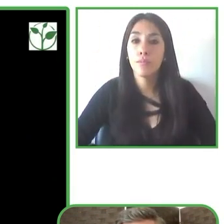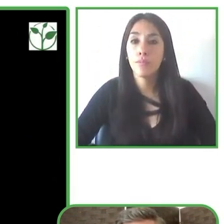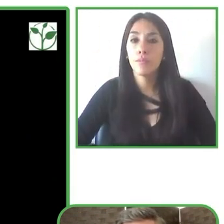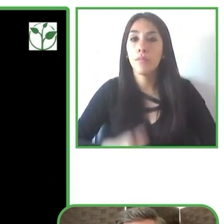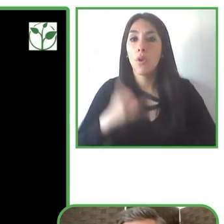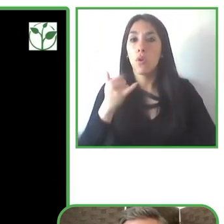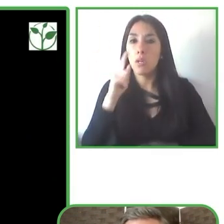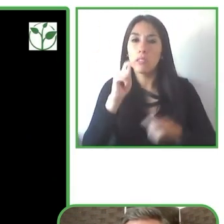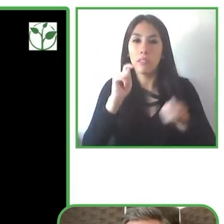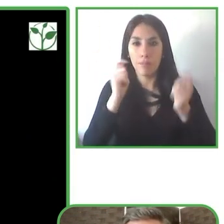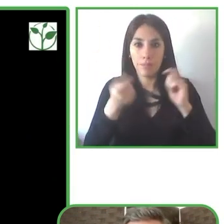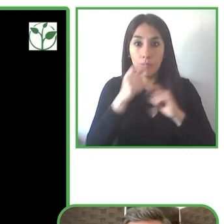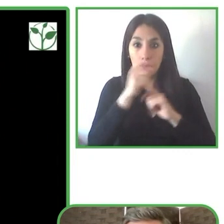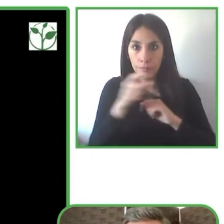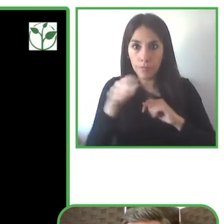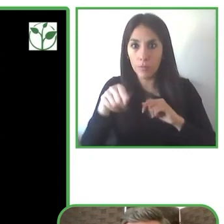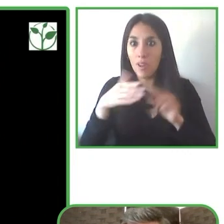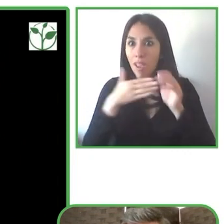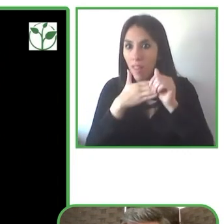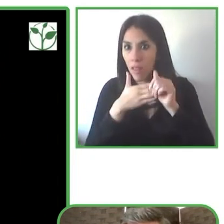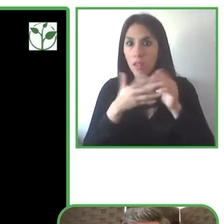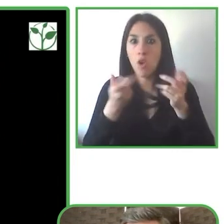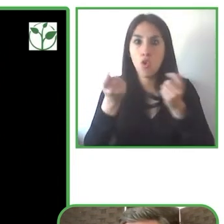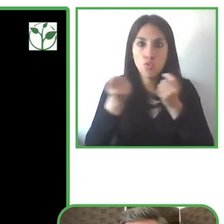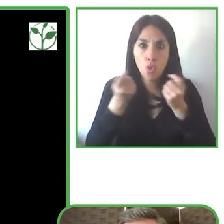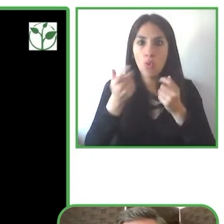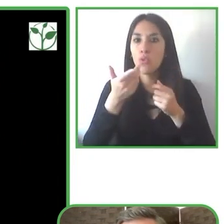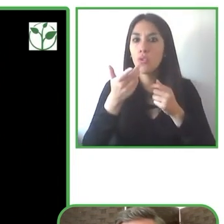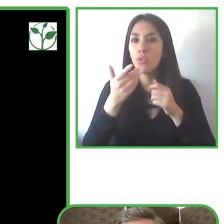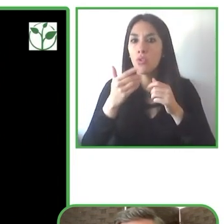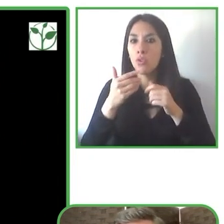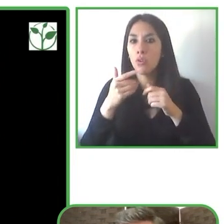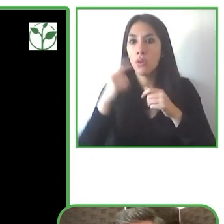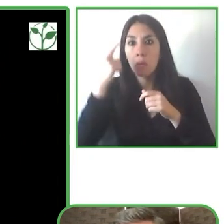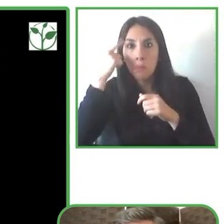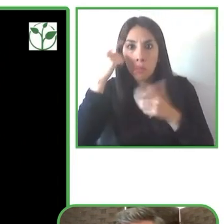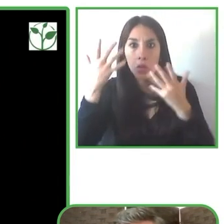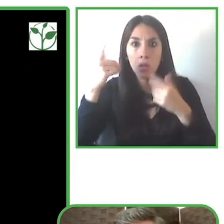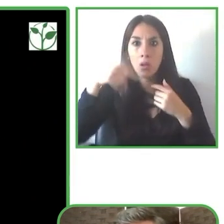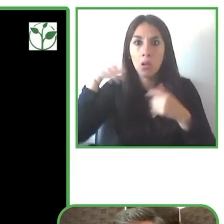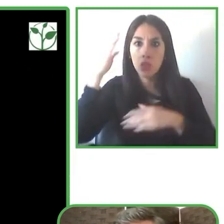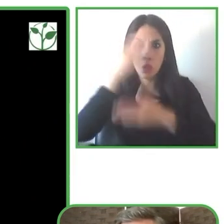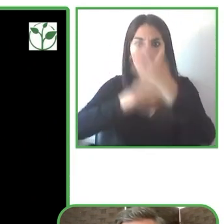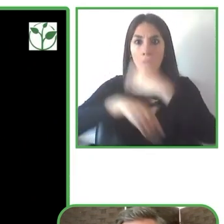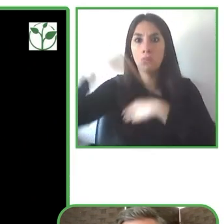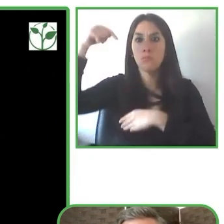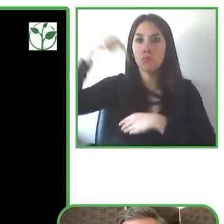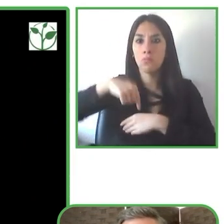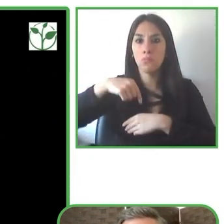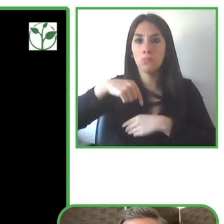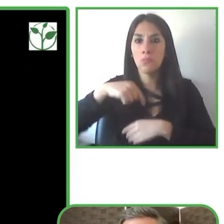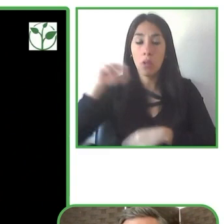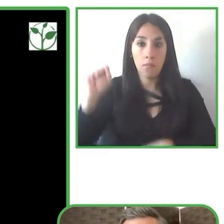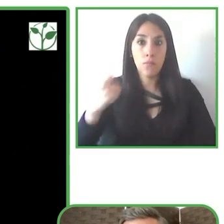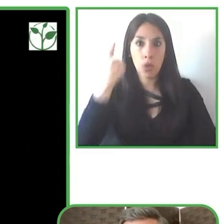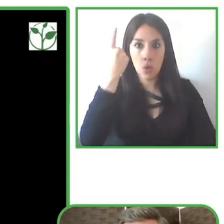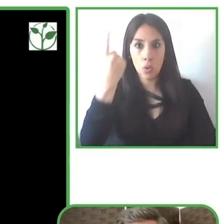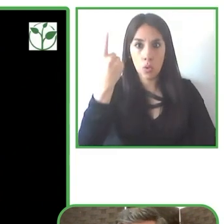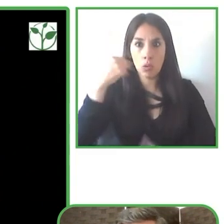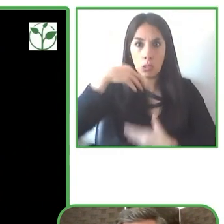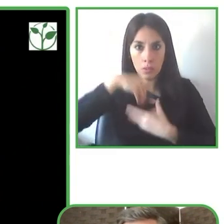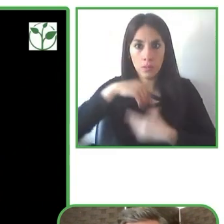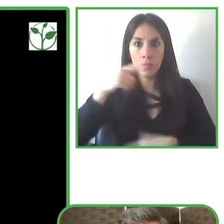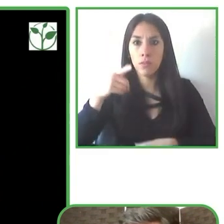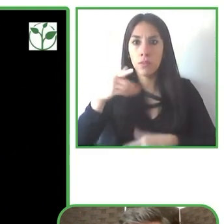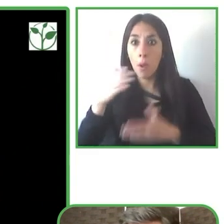o pensar en la discapacidad y priorizarla en su estrategia de negocios también tenemos la cultura que